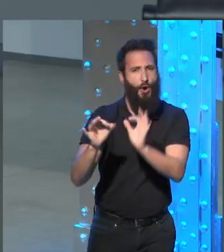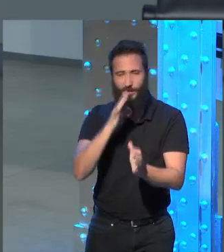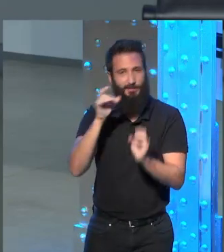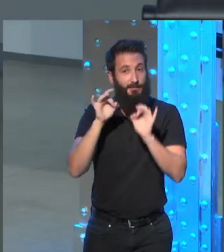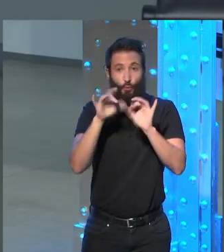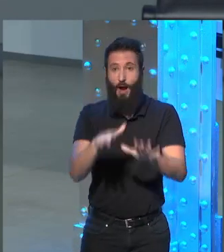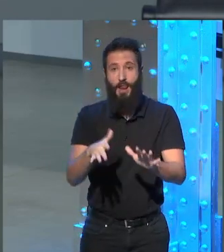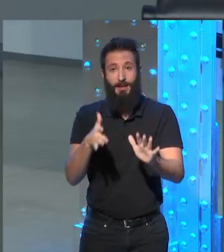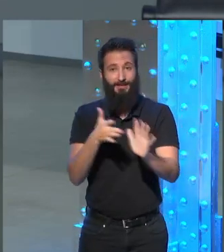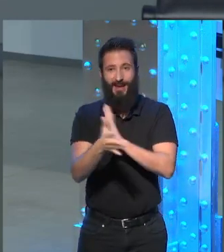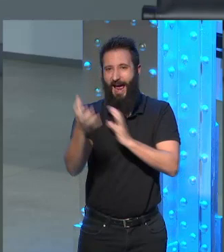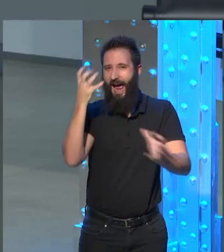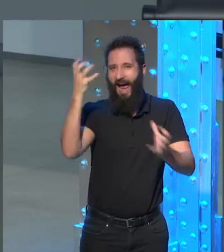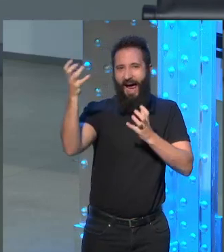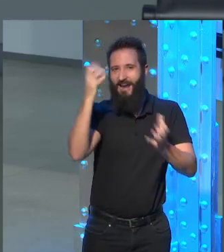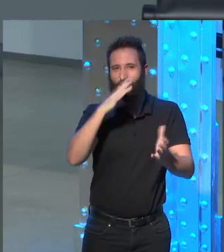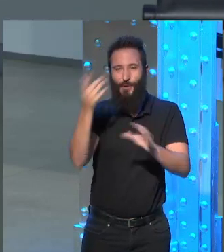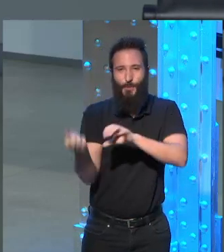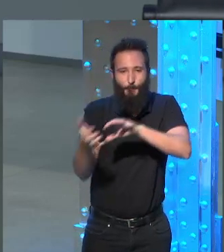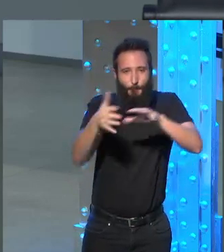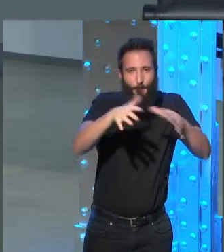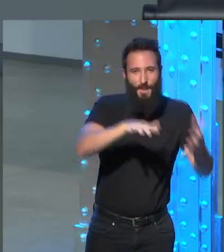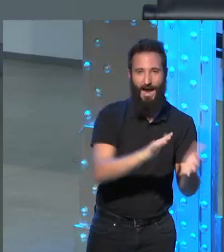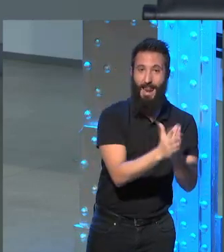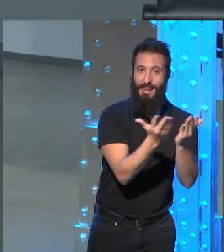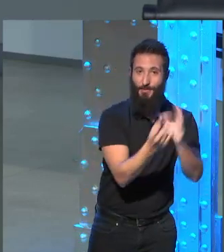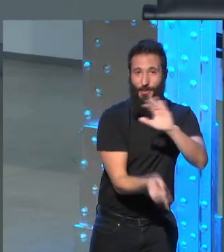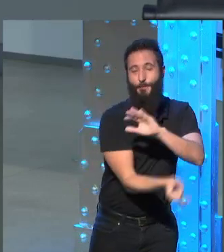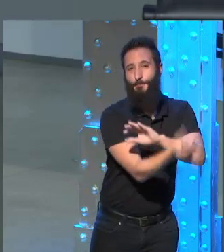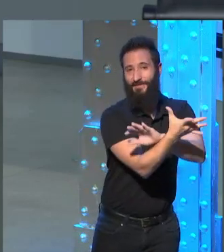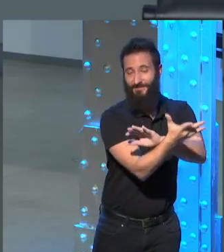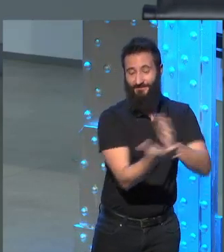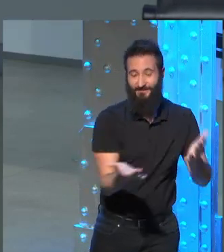un arte de prestidigitación que logró Rubén a la hora de editar el libro.